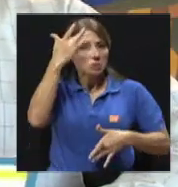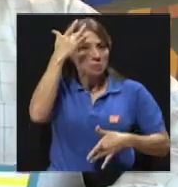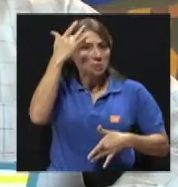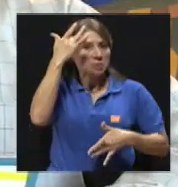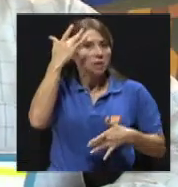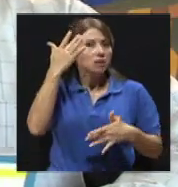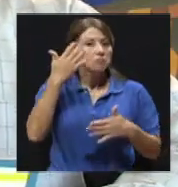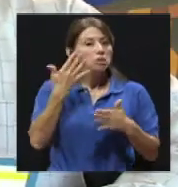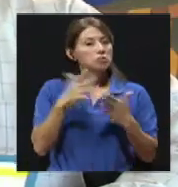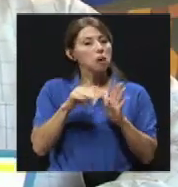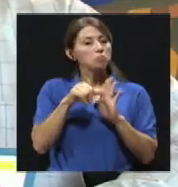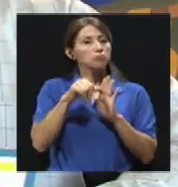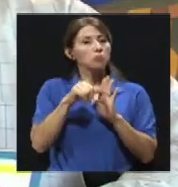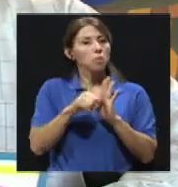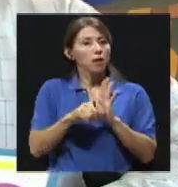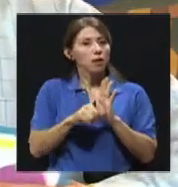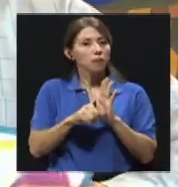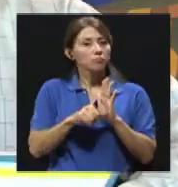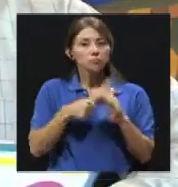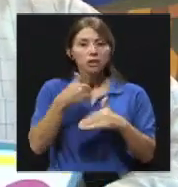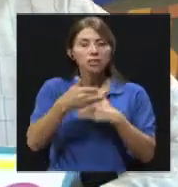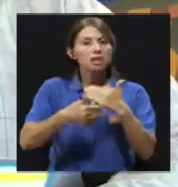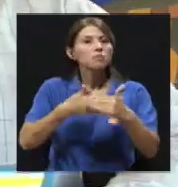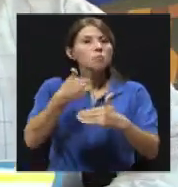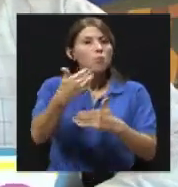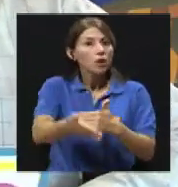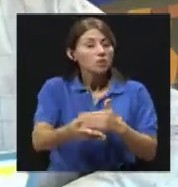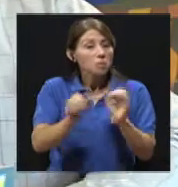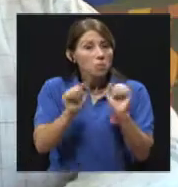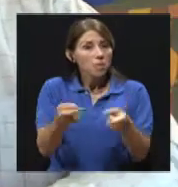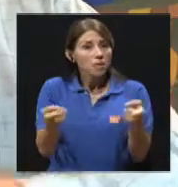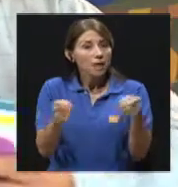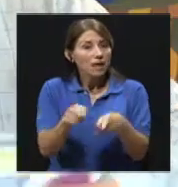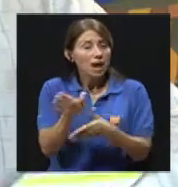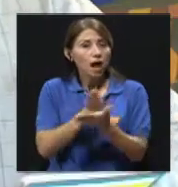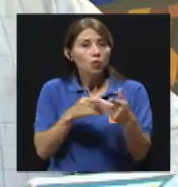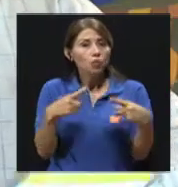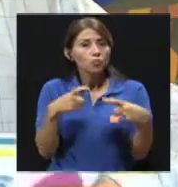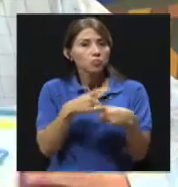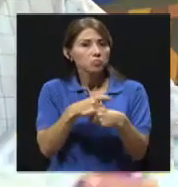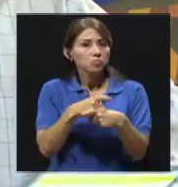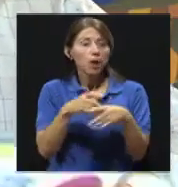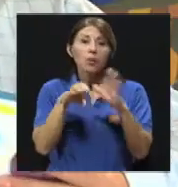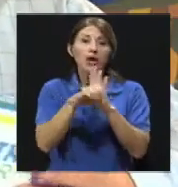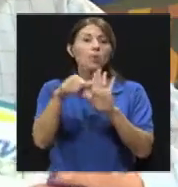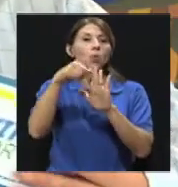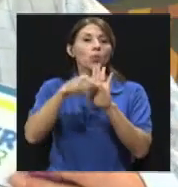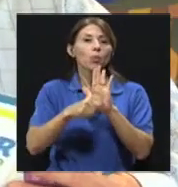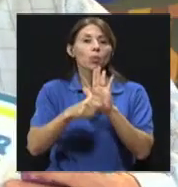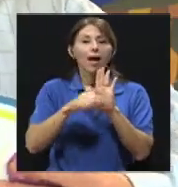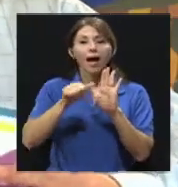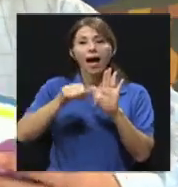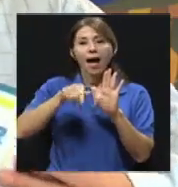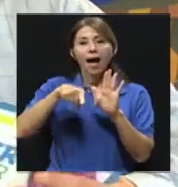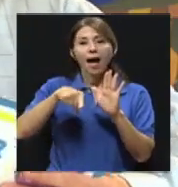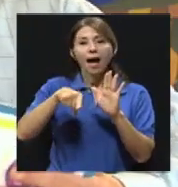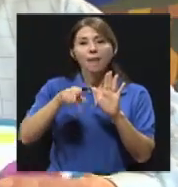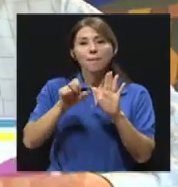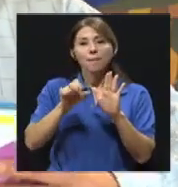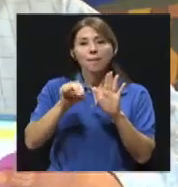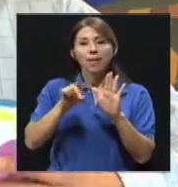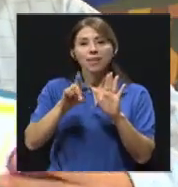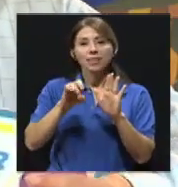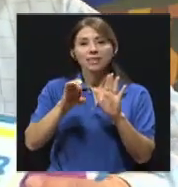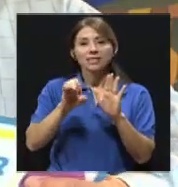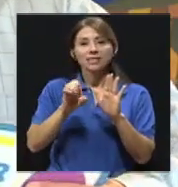complicaciones después de una apendicectomía, pues hablemos de una apendicectomía normal, ¿es esperable